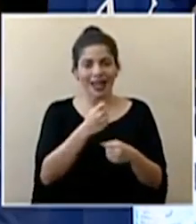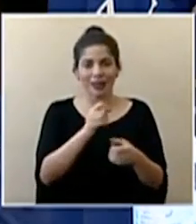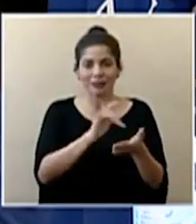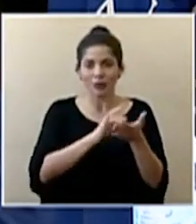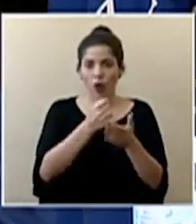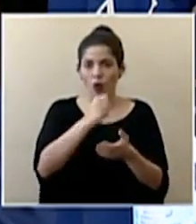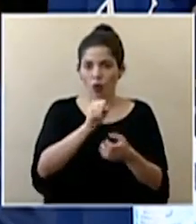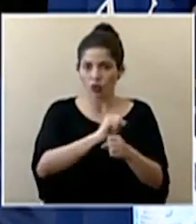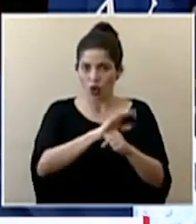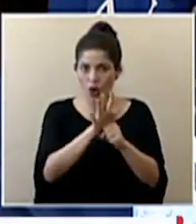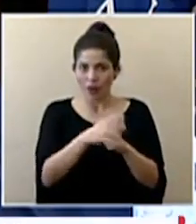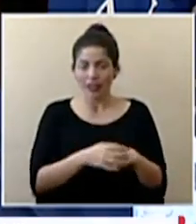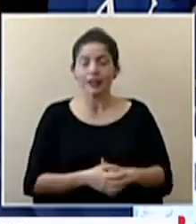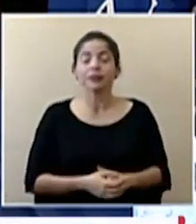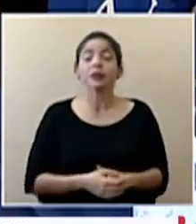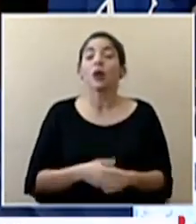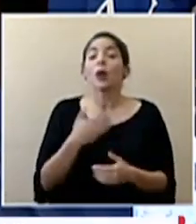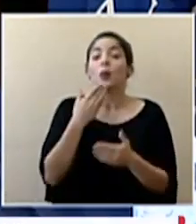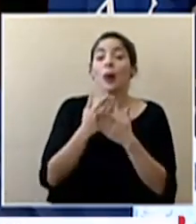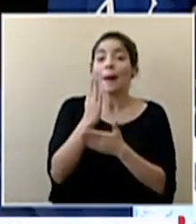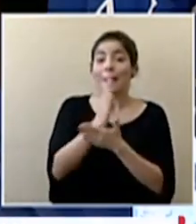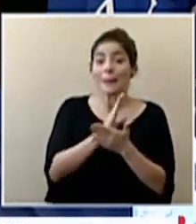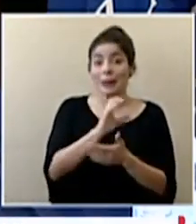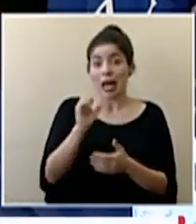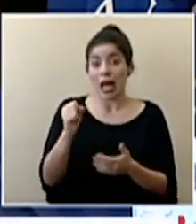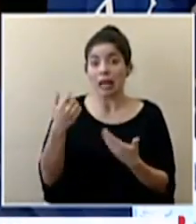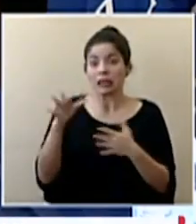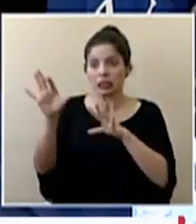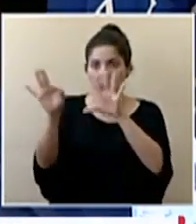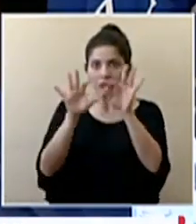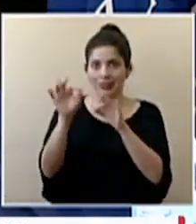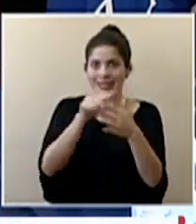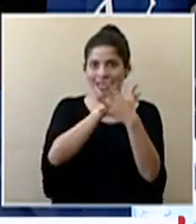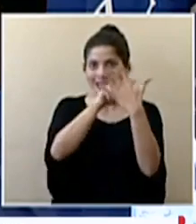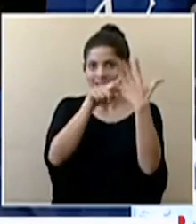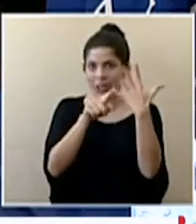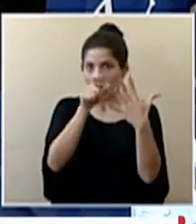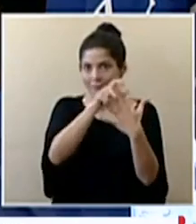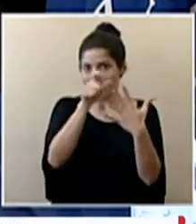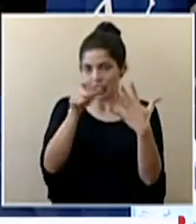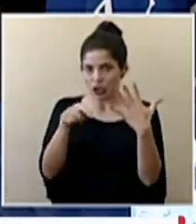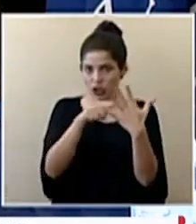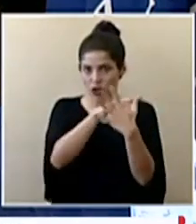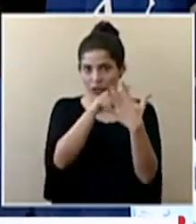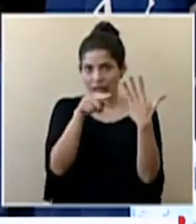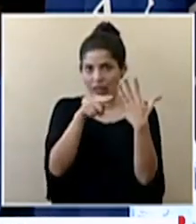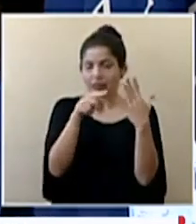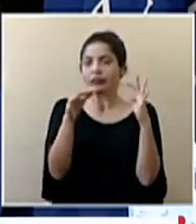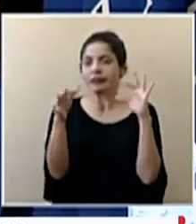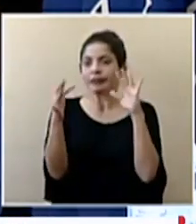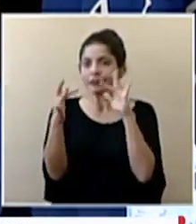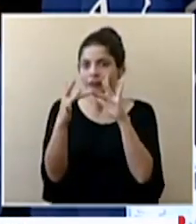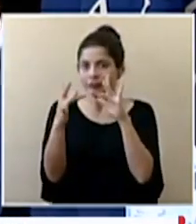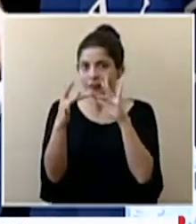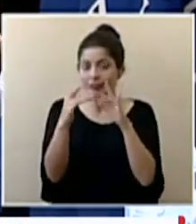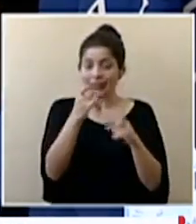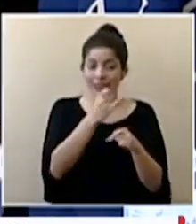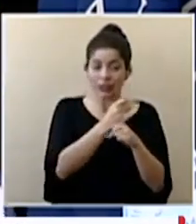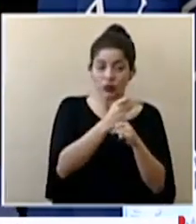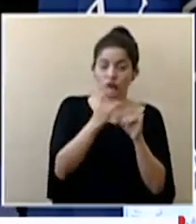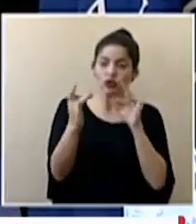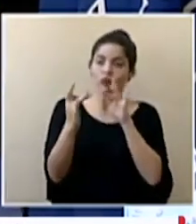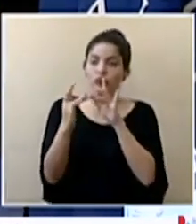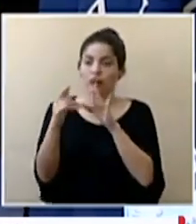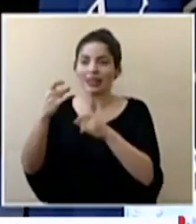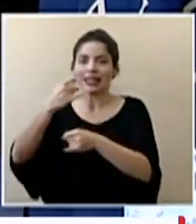Bueno de parte de la caja hemos designado a cinco personas que sean punto de enlace de la institución con el